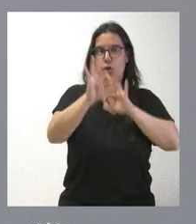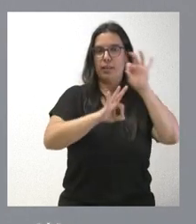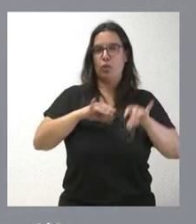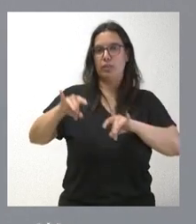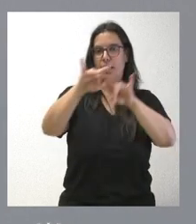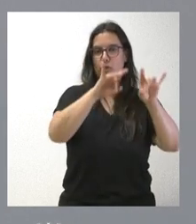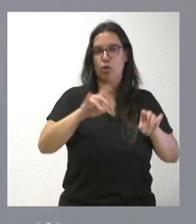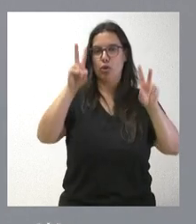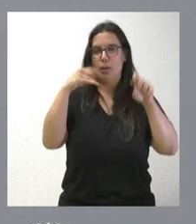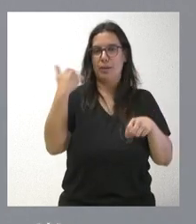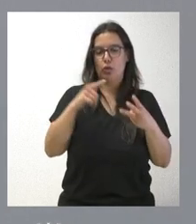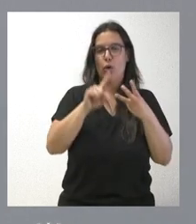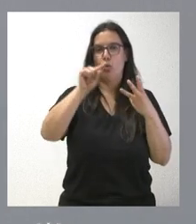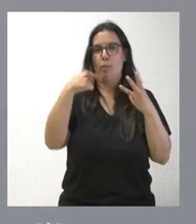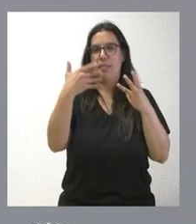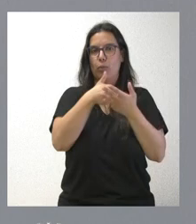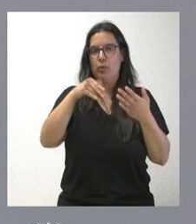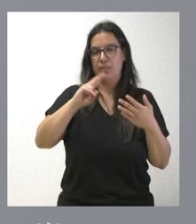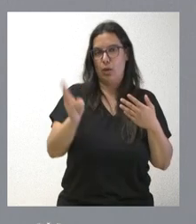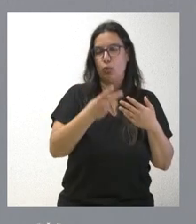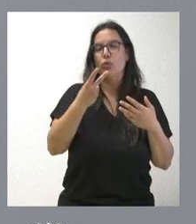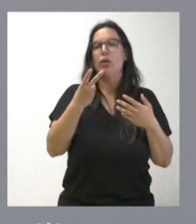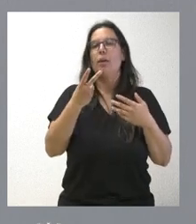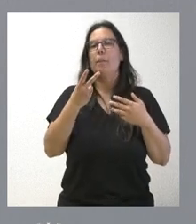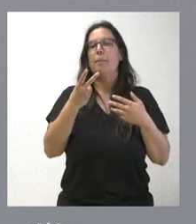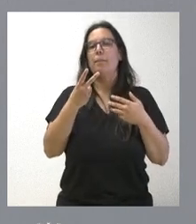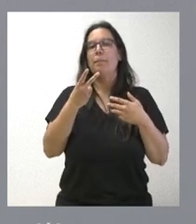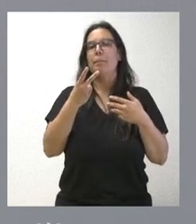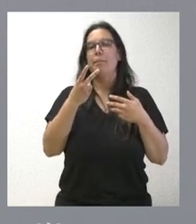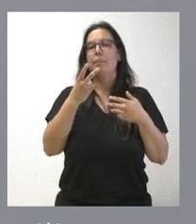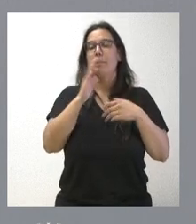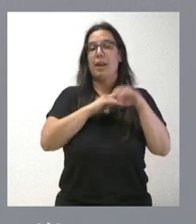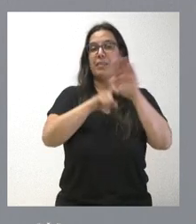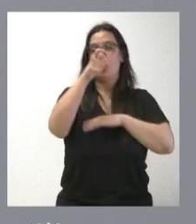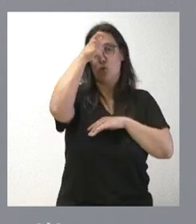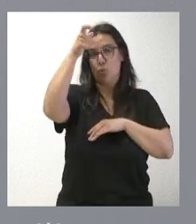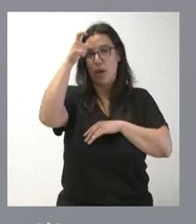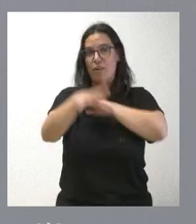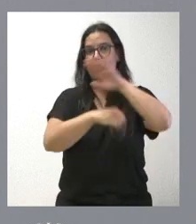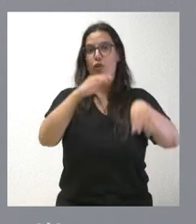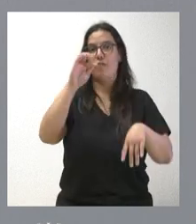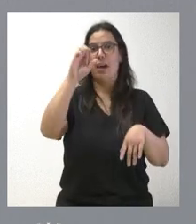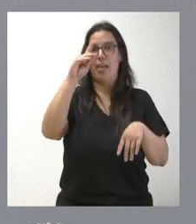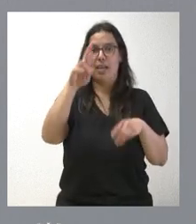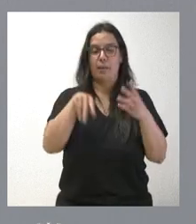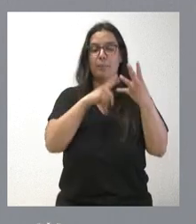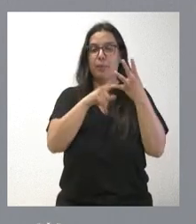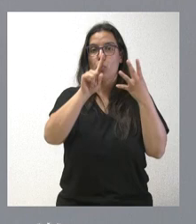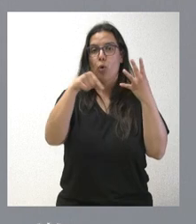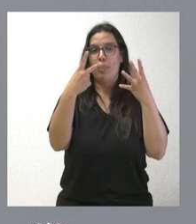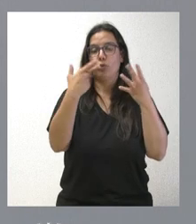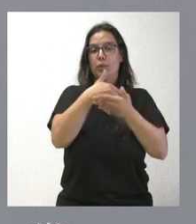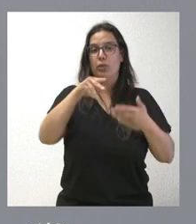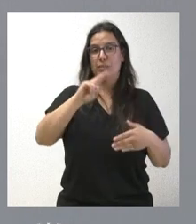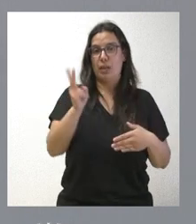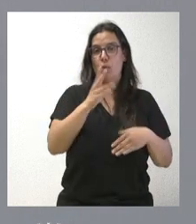en el caso de Soria, 1,5 millones de euros del desarrollo rural con fondos FIADER, 1,2 millones de